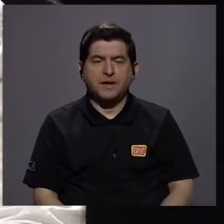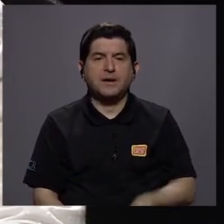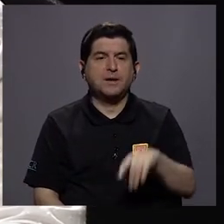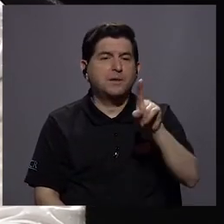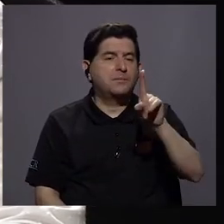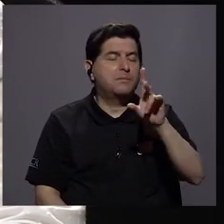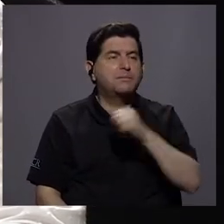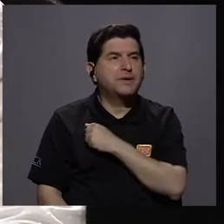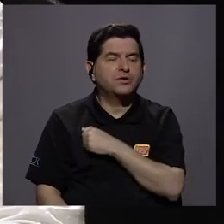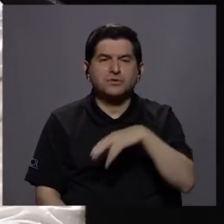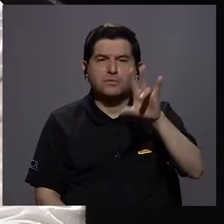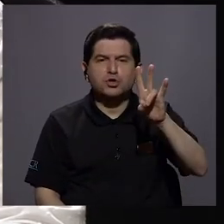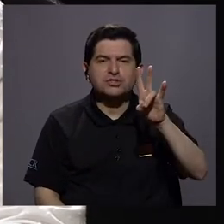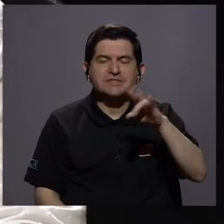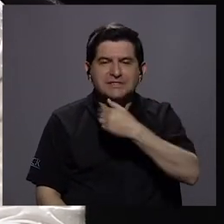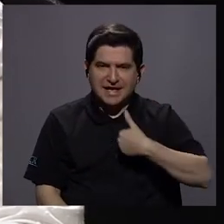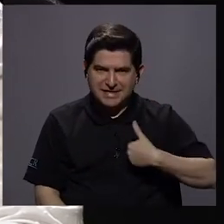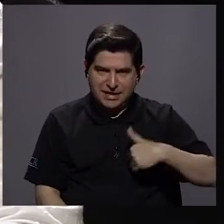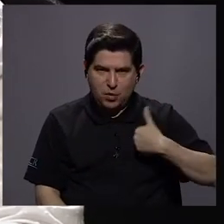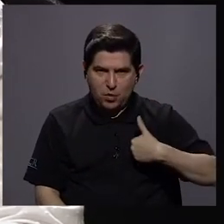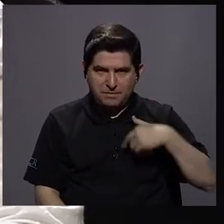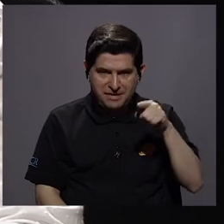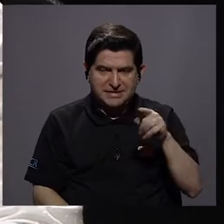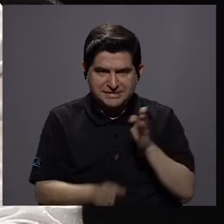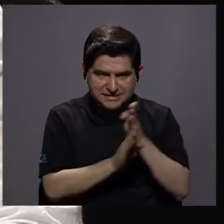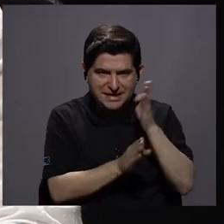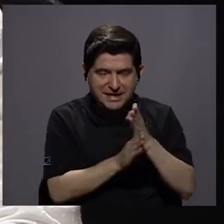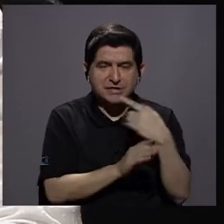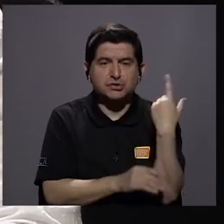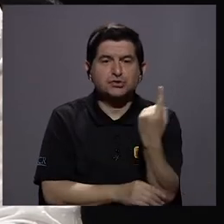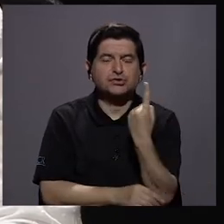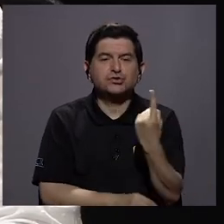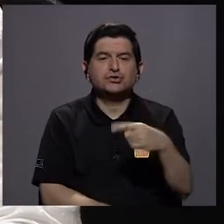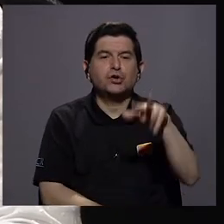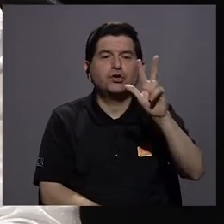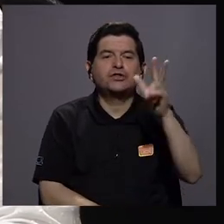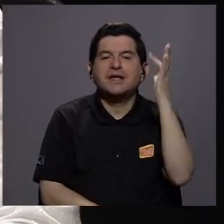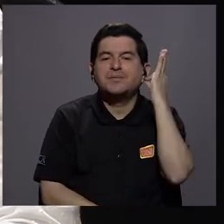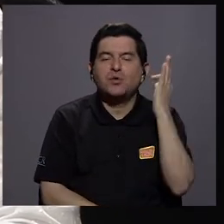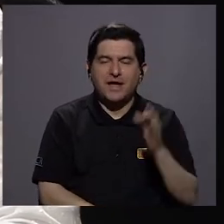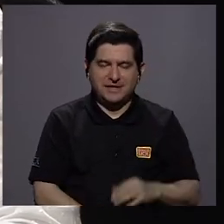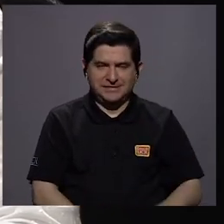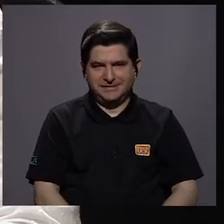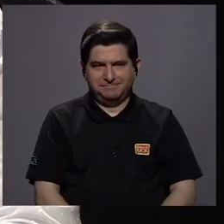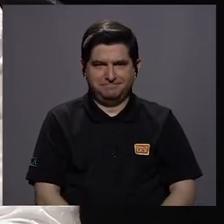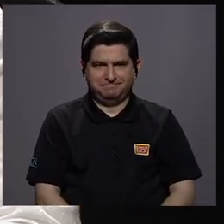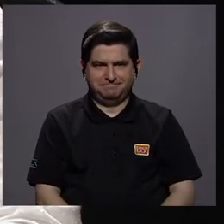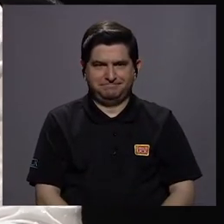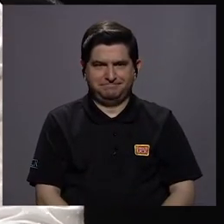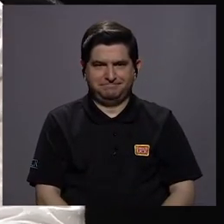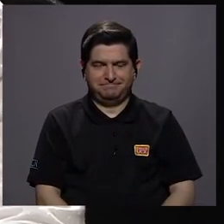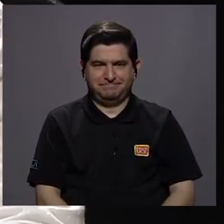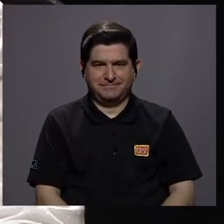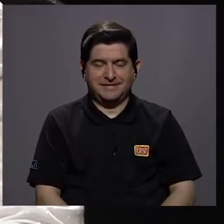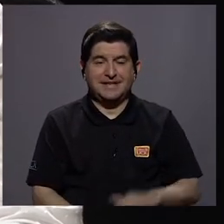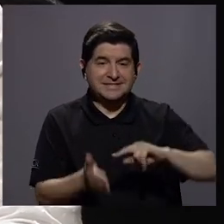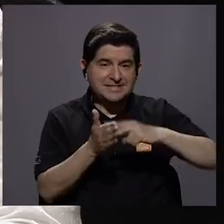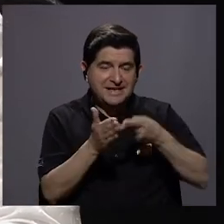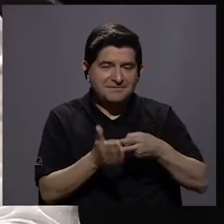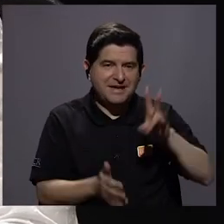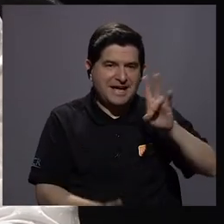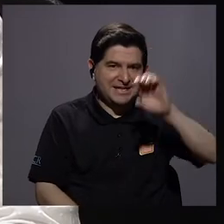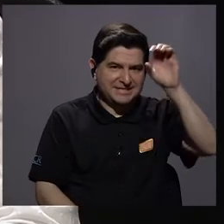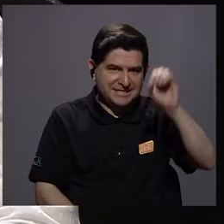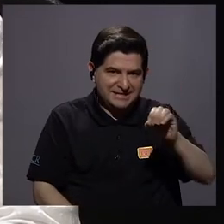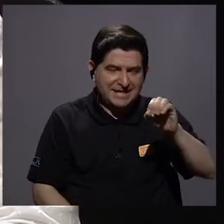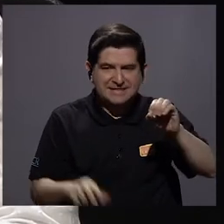siete hombres en esas disciplinas, solo hay tres mujeres. O sea, un 70%, un